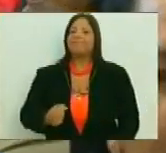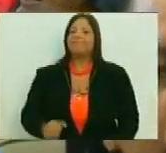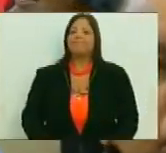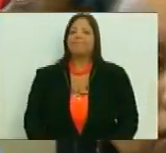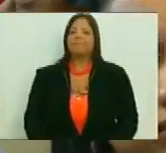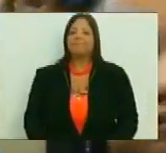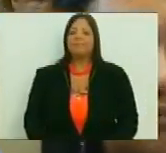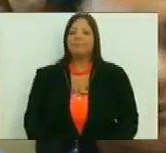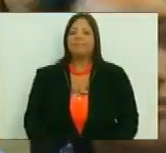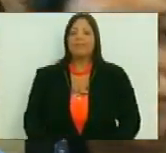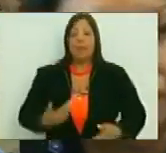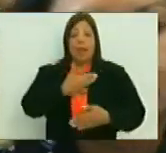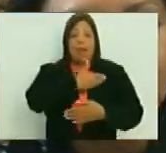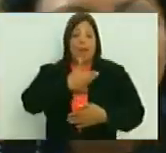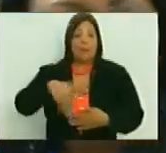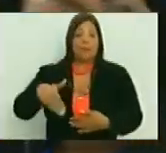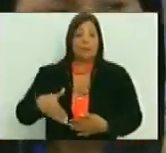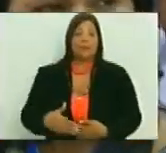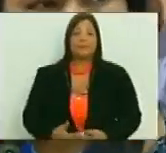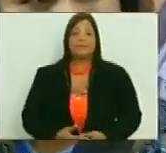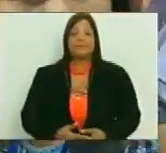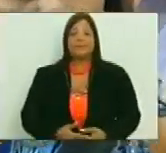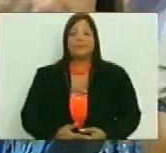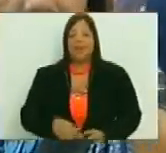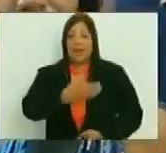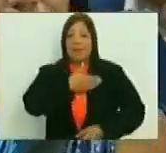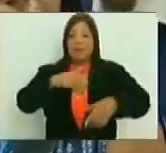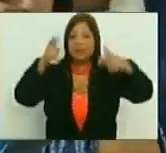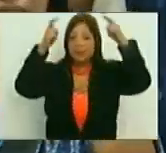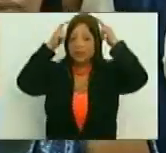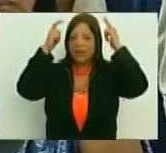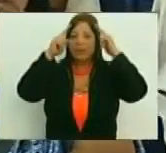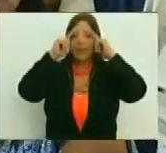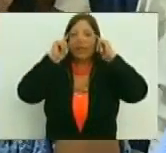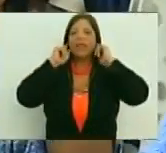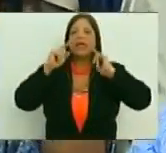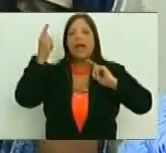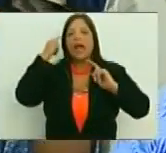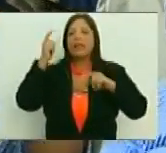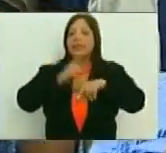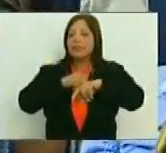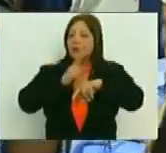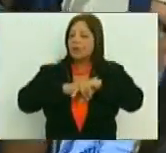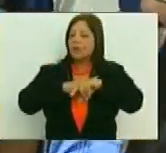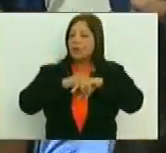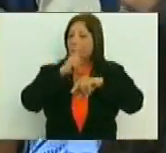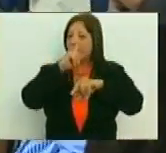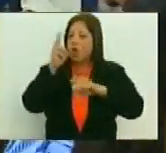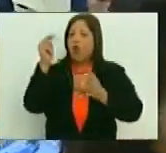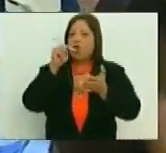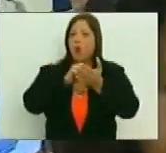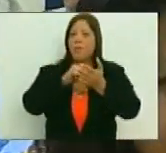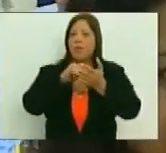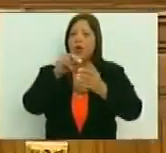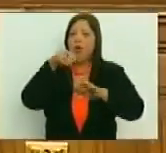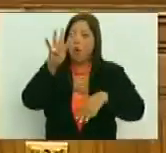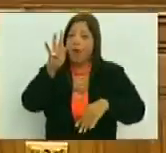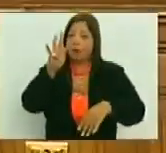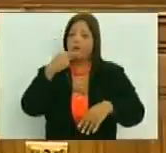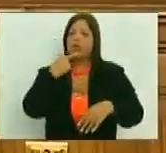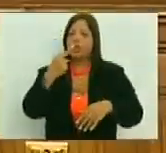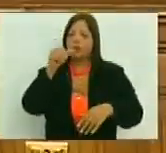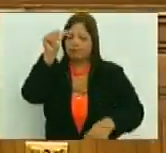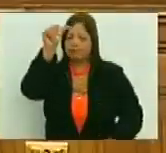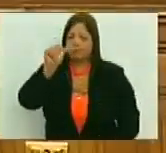El presidente Hugo Chávez, en su tiempo vital, en 2004, dijo lo